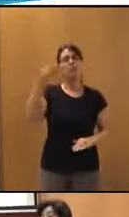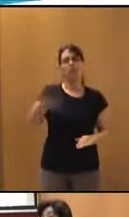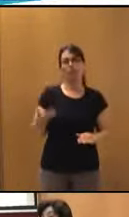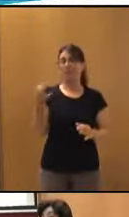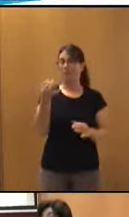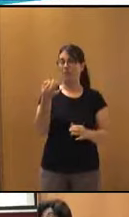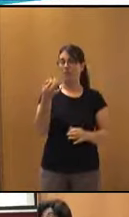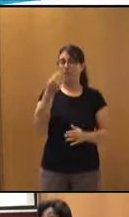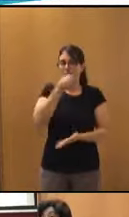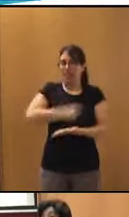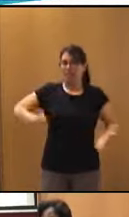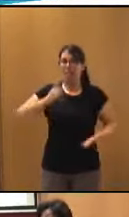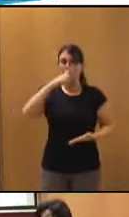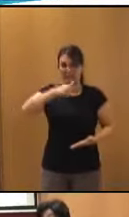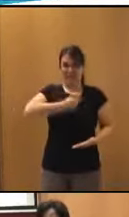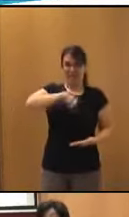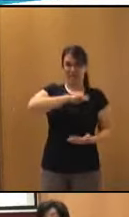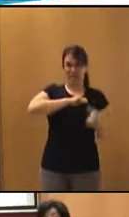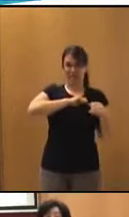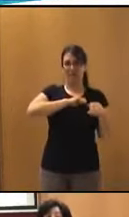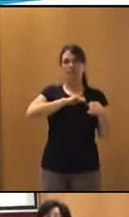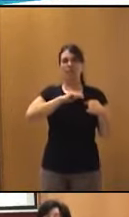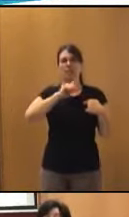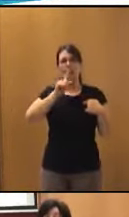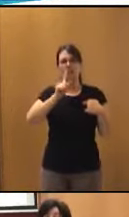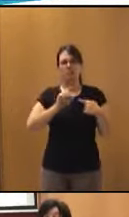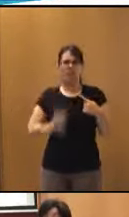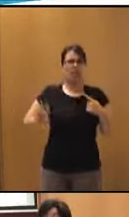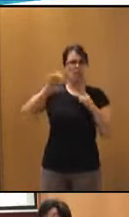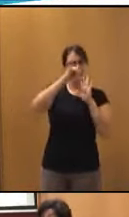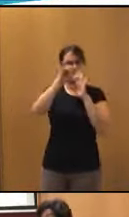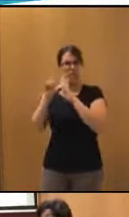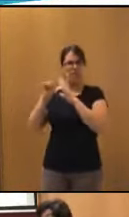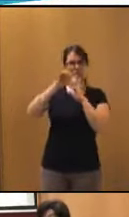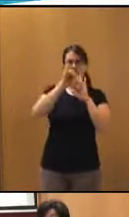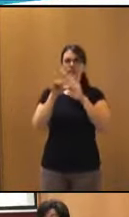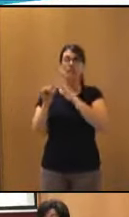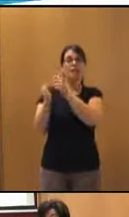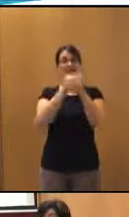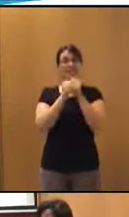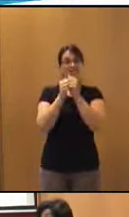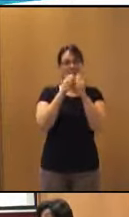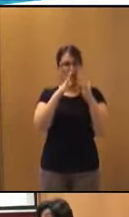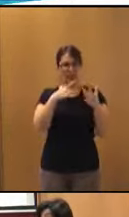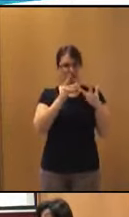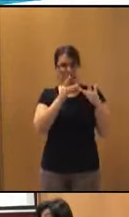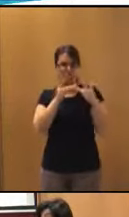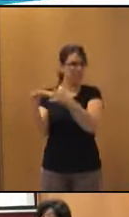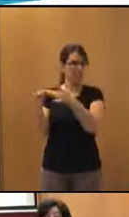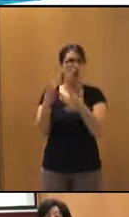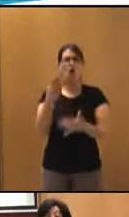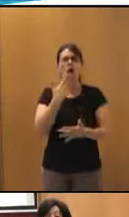cuenta que en España y en países de nuestro entorno los videojuegos están liderando las ventas del ocio